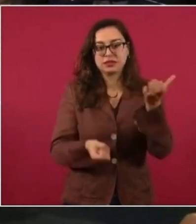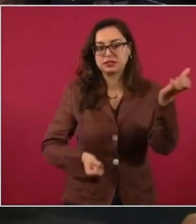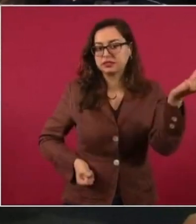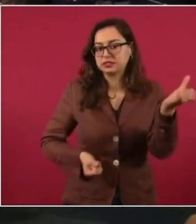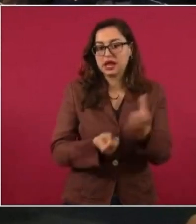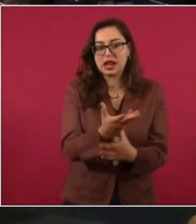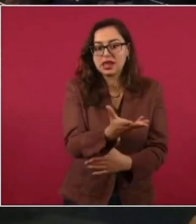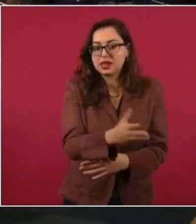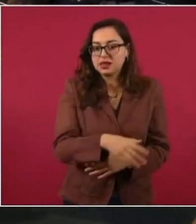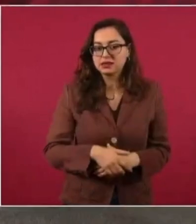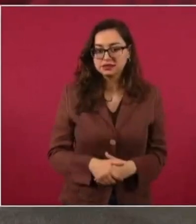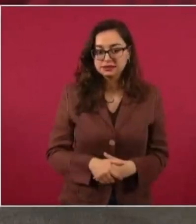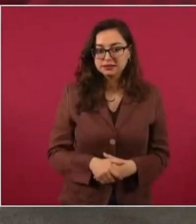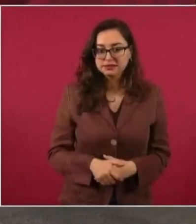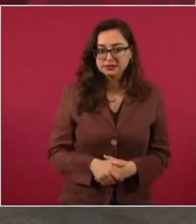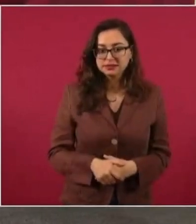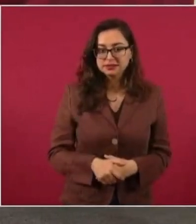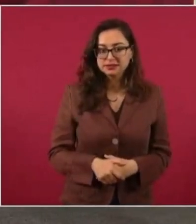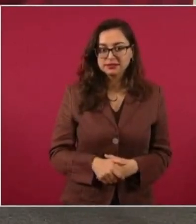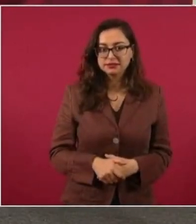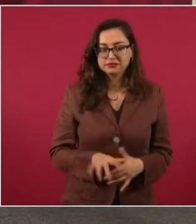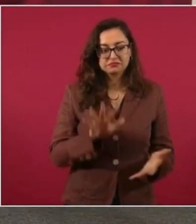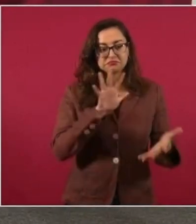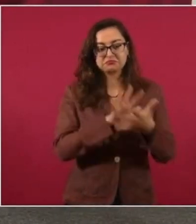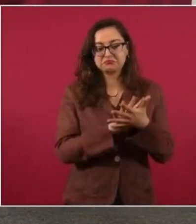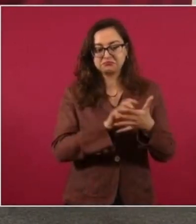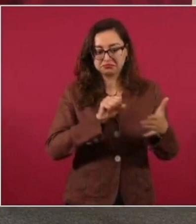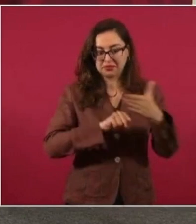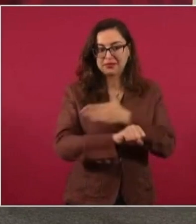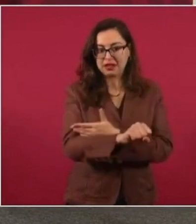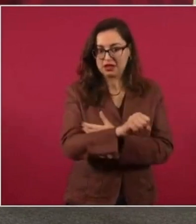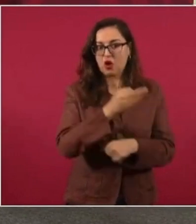la cárcel,